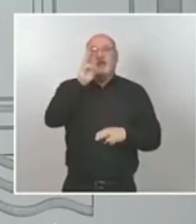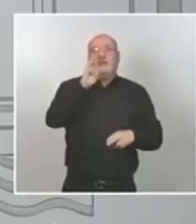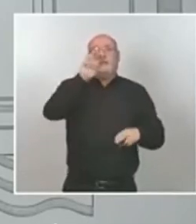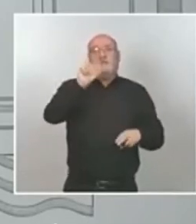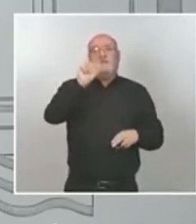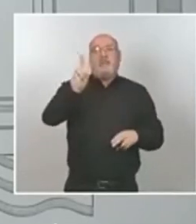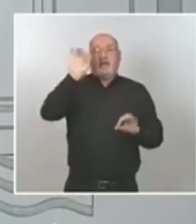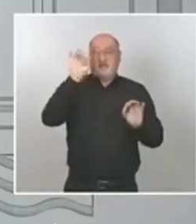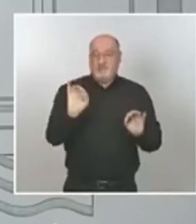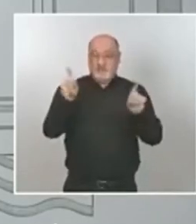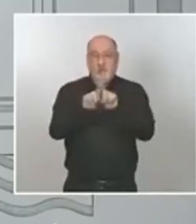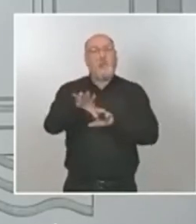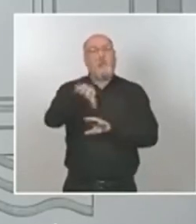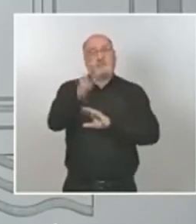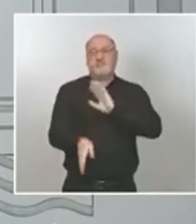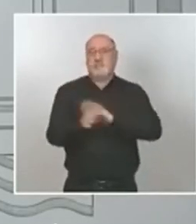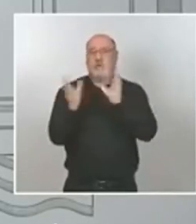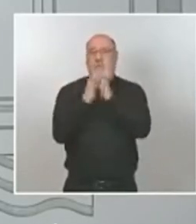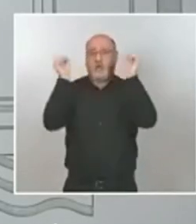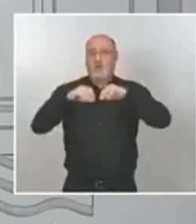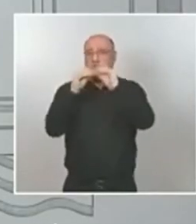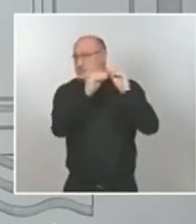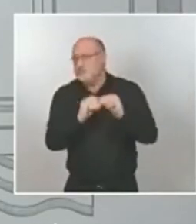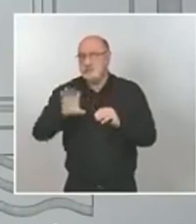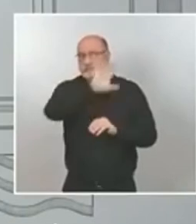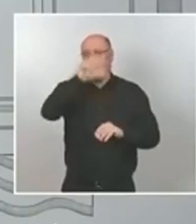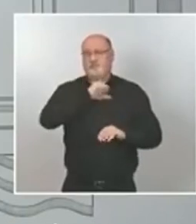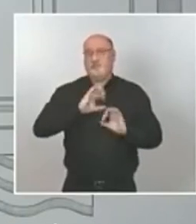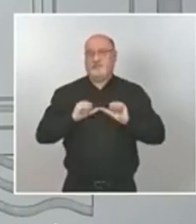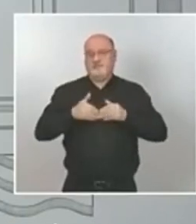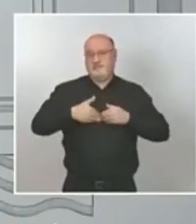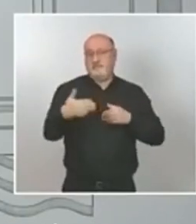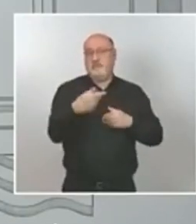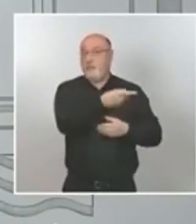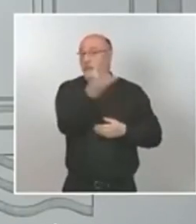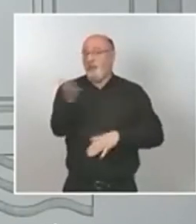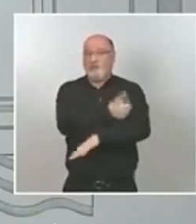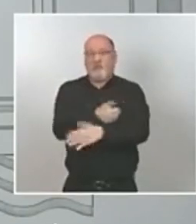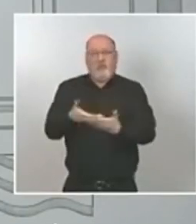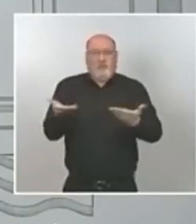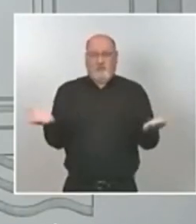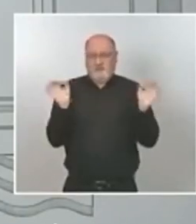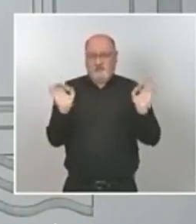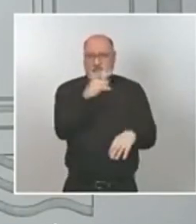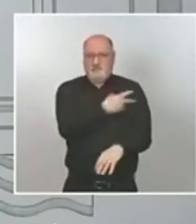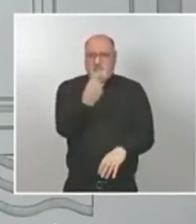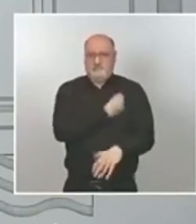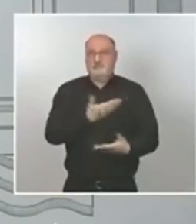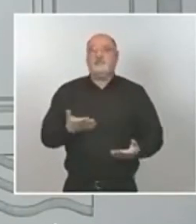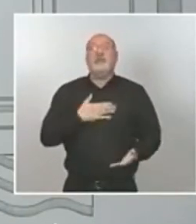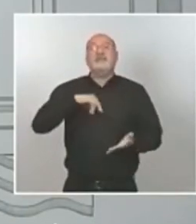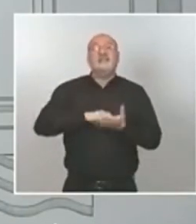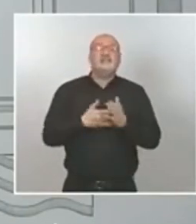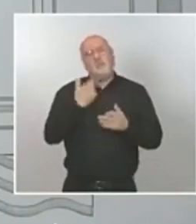y adoptamos este acuerdo para también transmitir la máxima confianza y la máxima seguridad porque nuestros sistemas de farmacovigilancia son